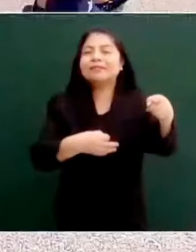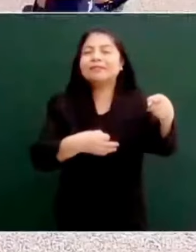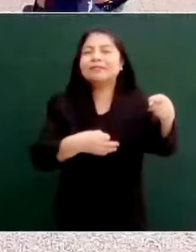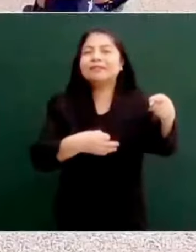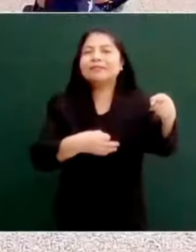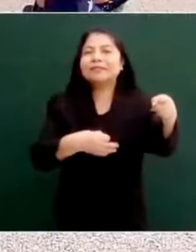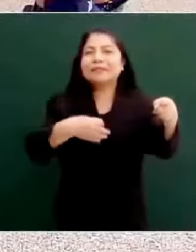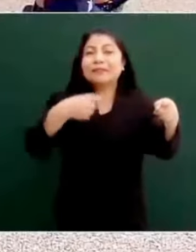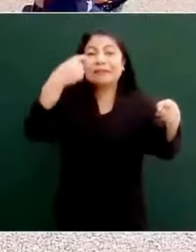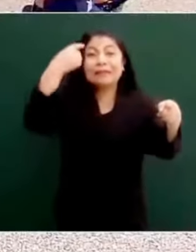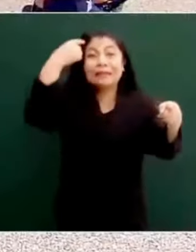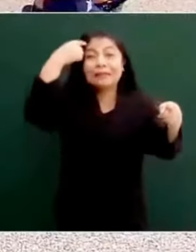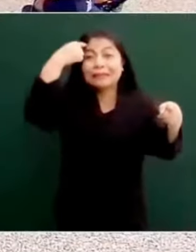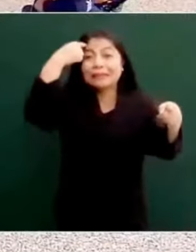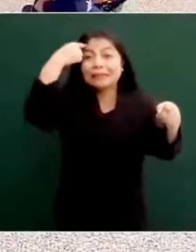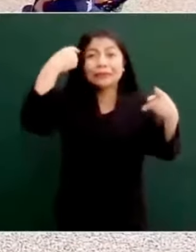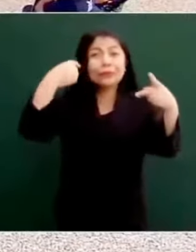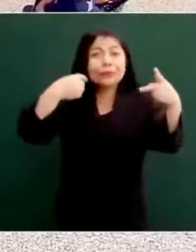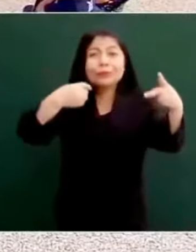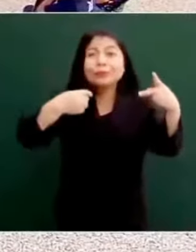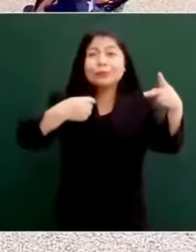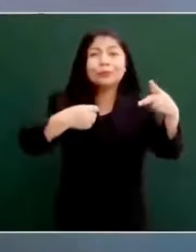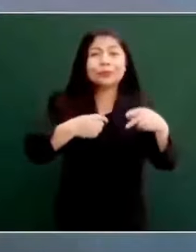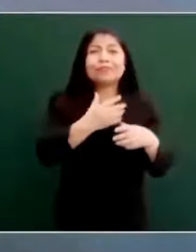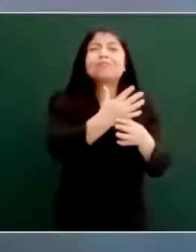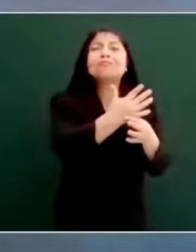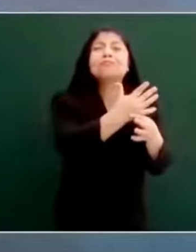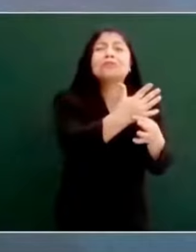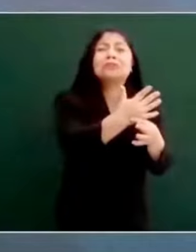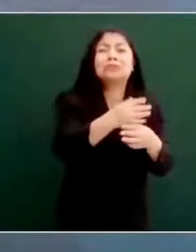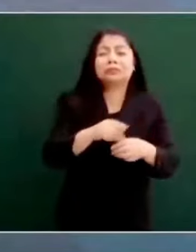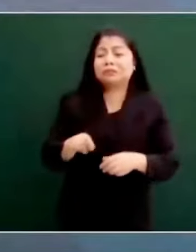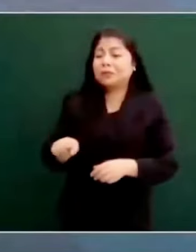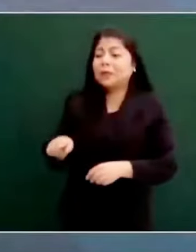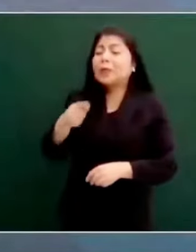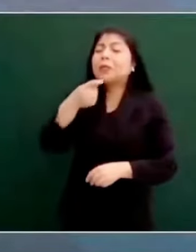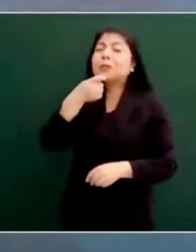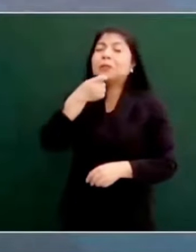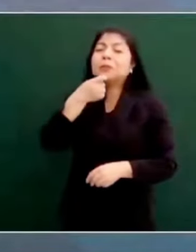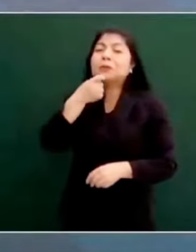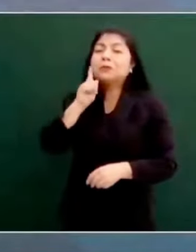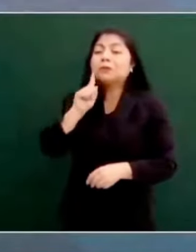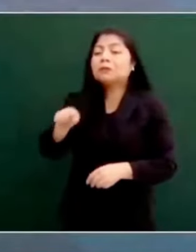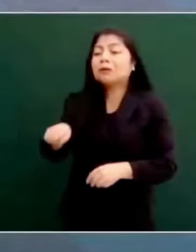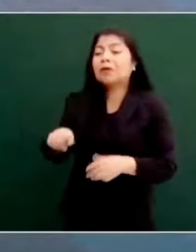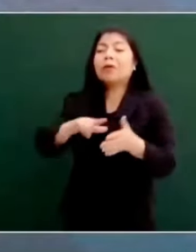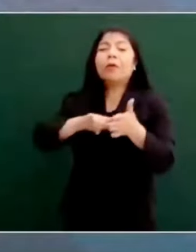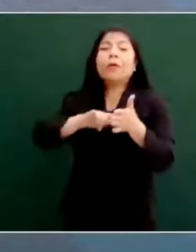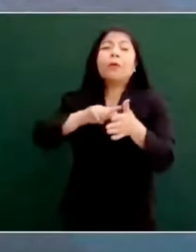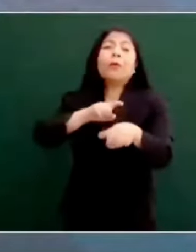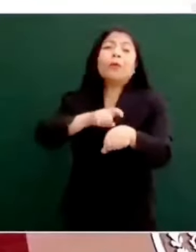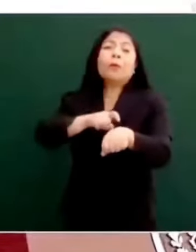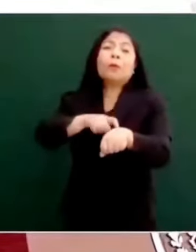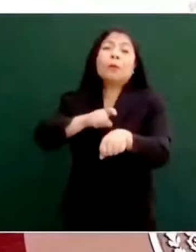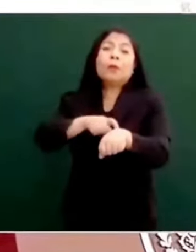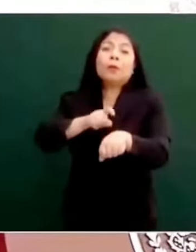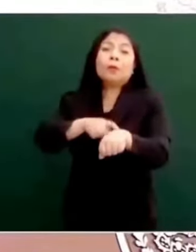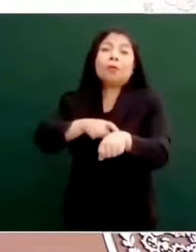No fue a la hora que dice la investigación.